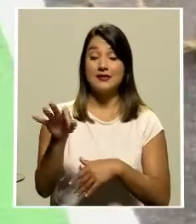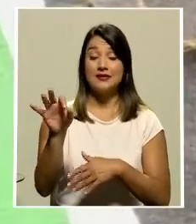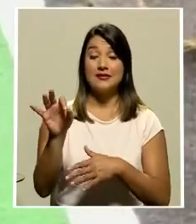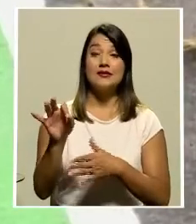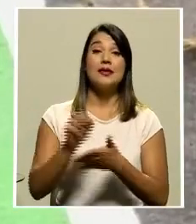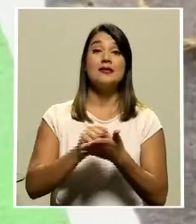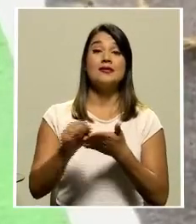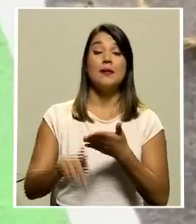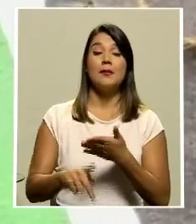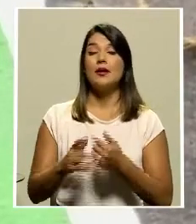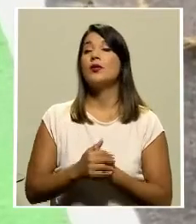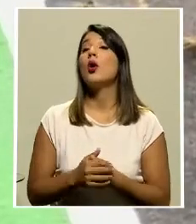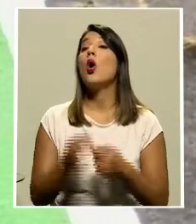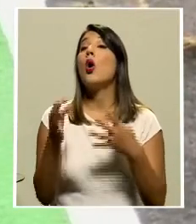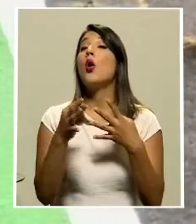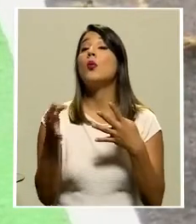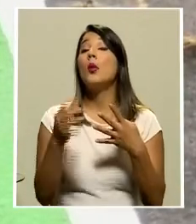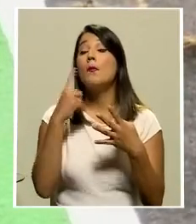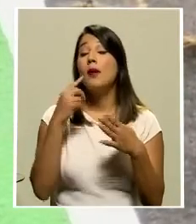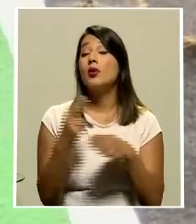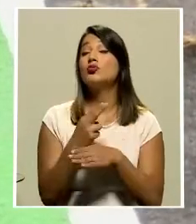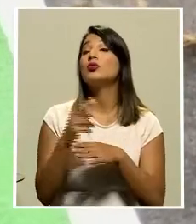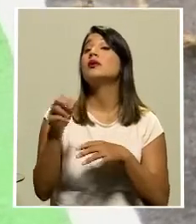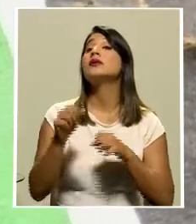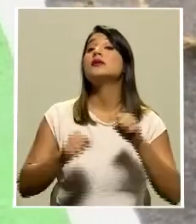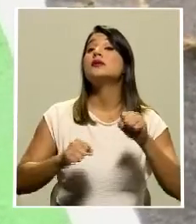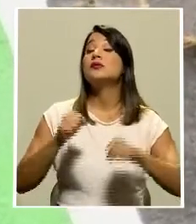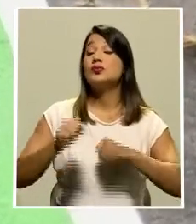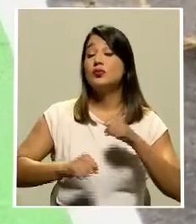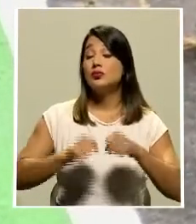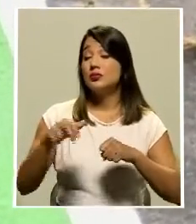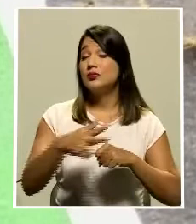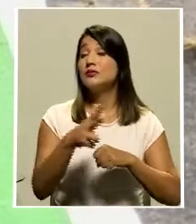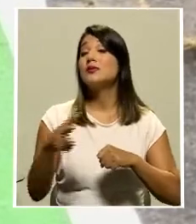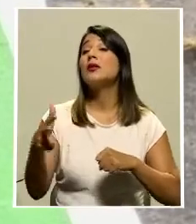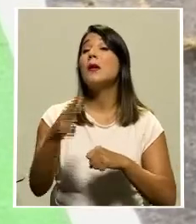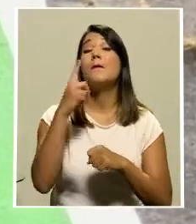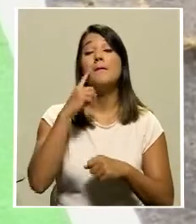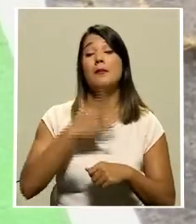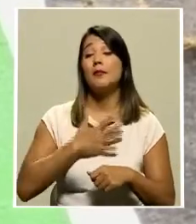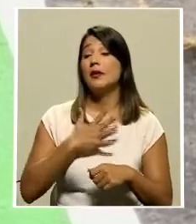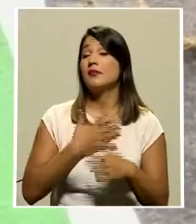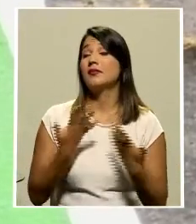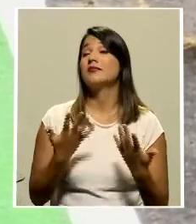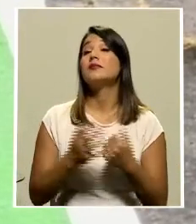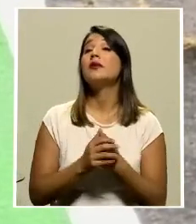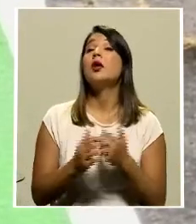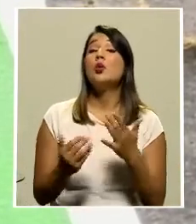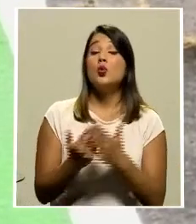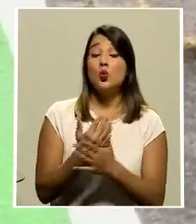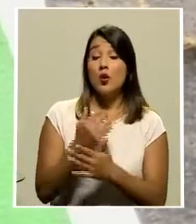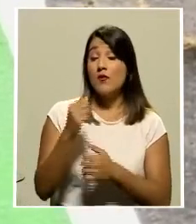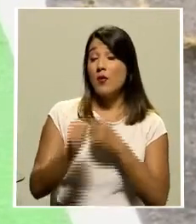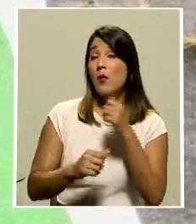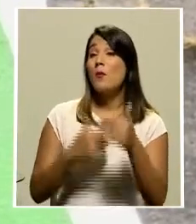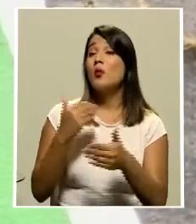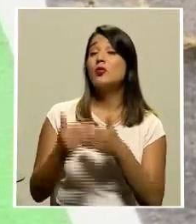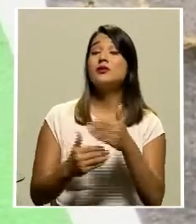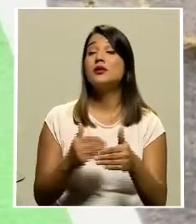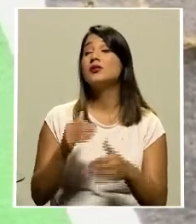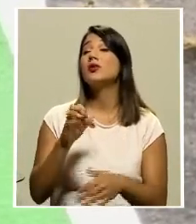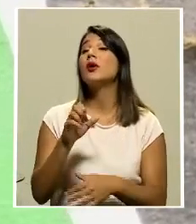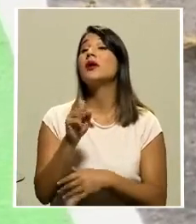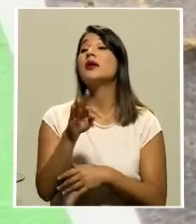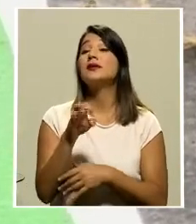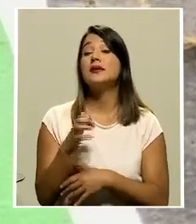las opciones para andar en bicicleta por el cantón de montes de oca y currida bat se amplían la nueva ciclovía del este se extiende por